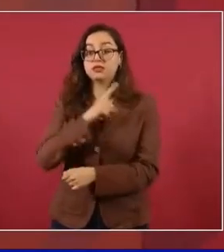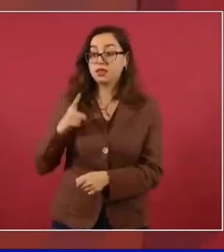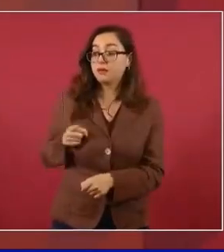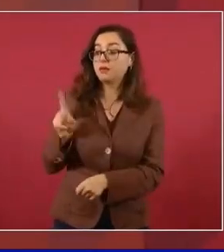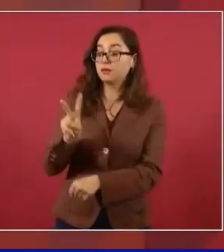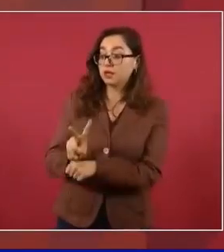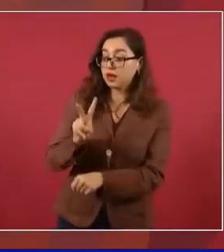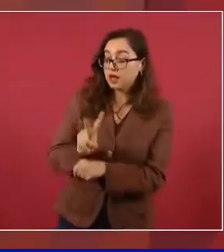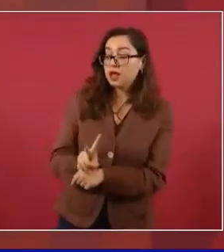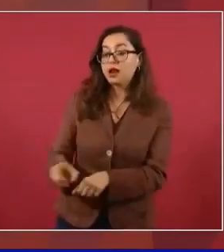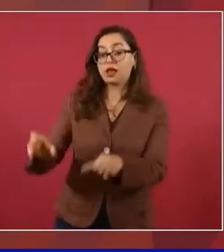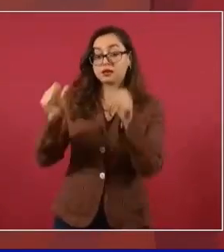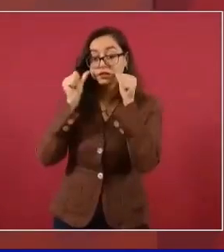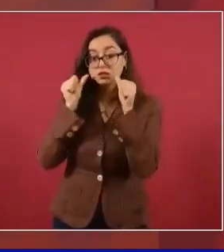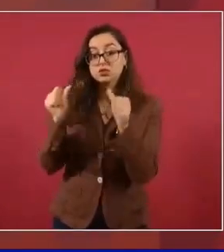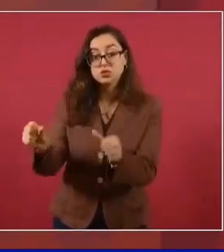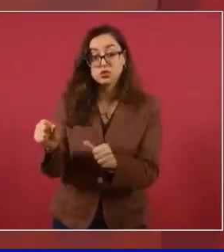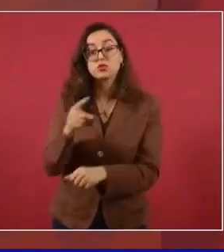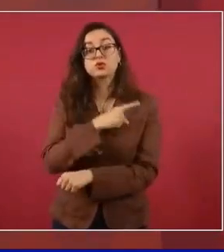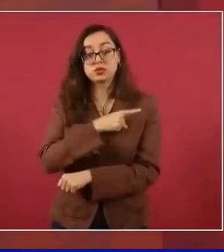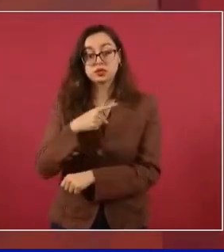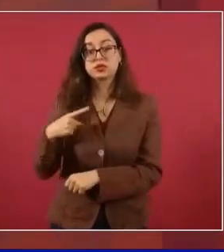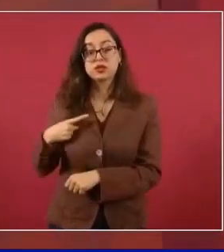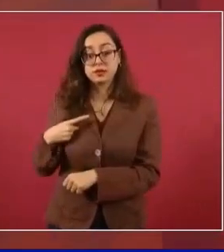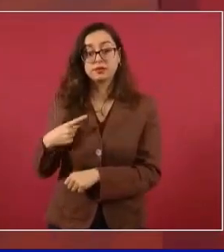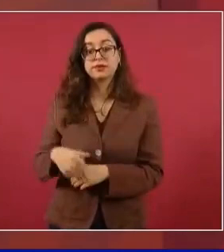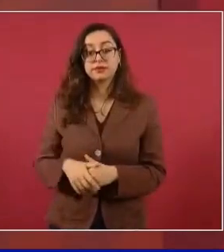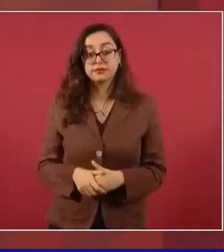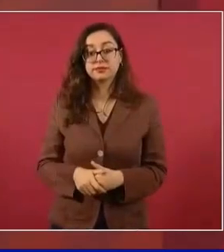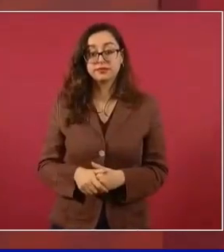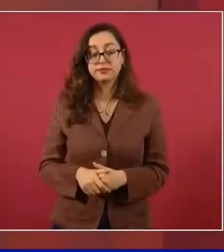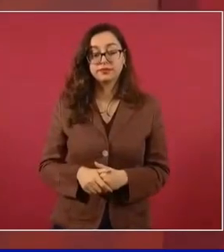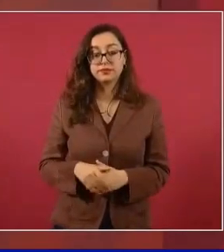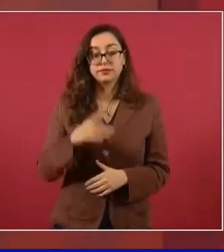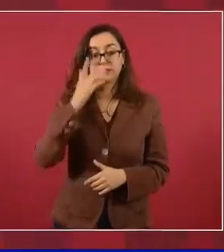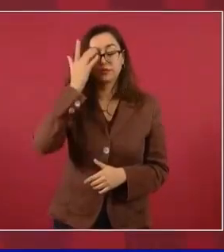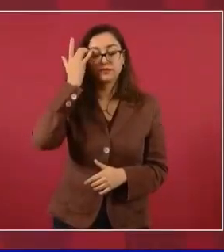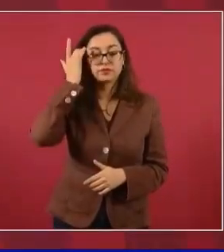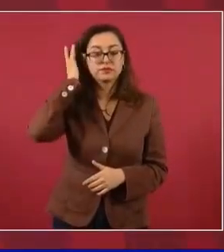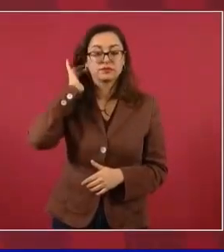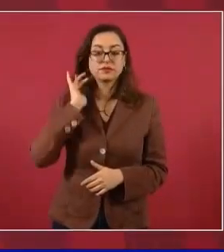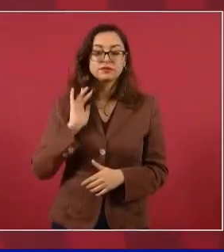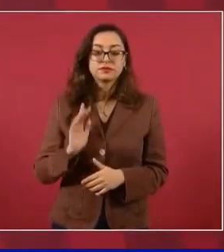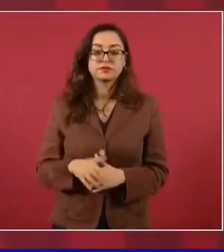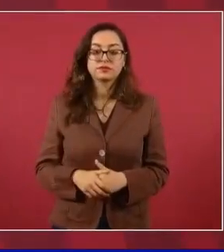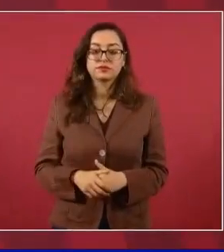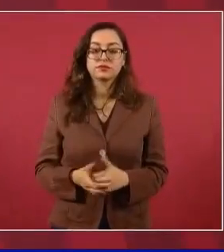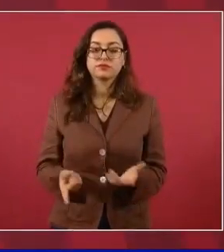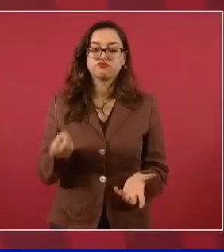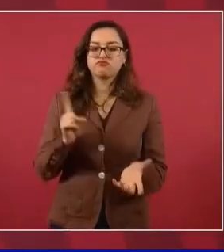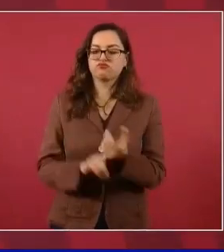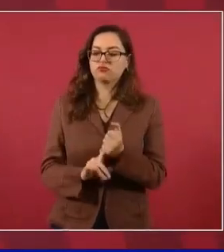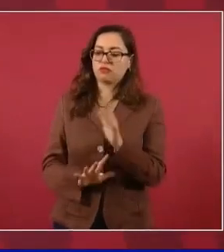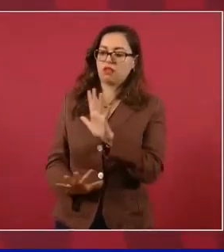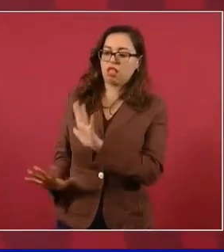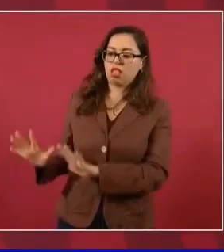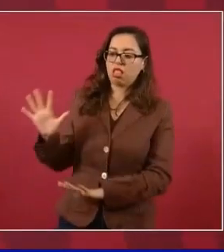no permitir la manipulación